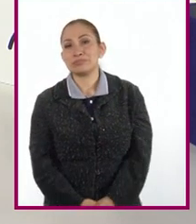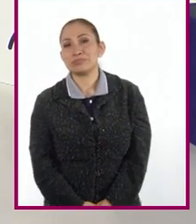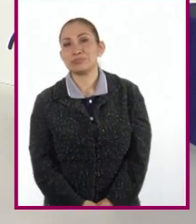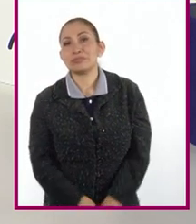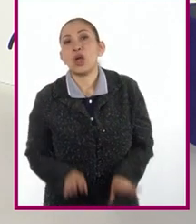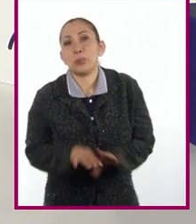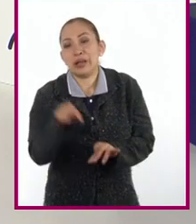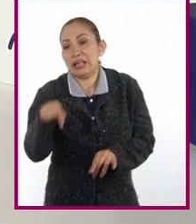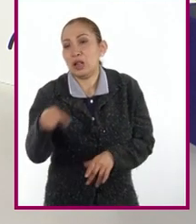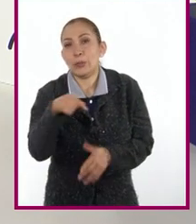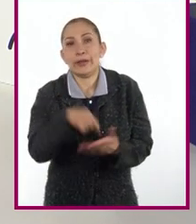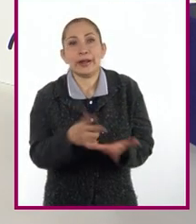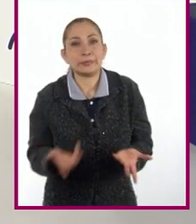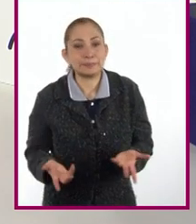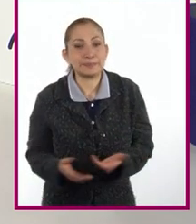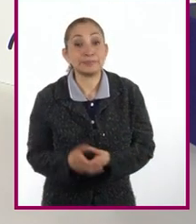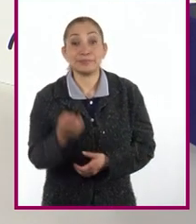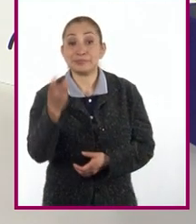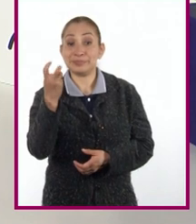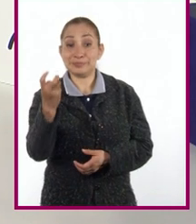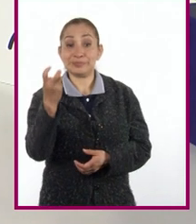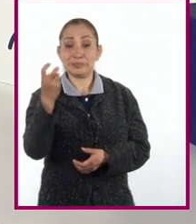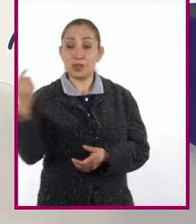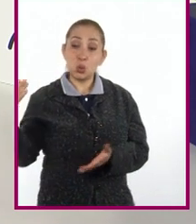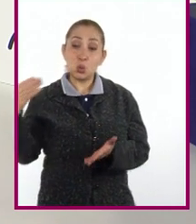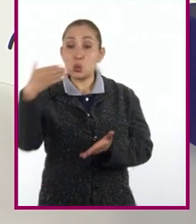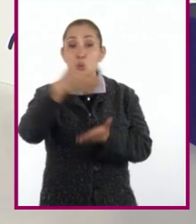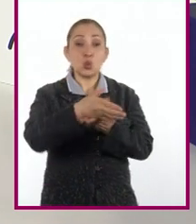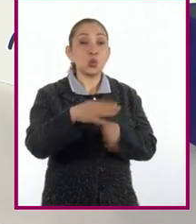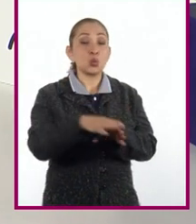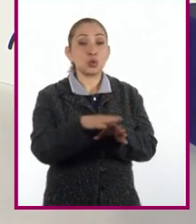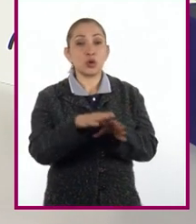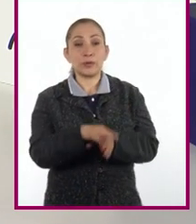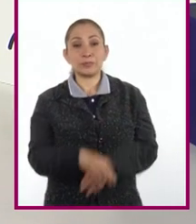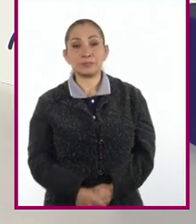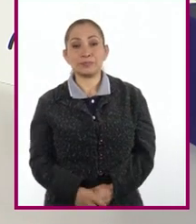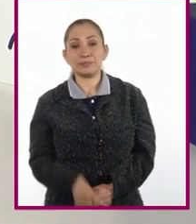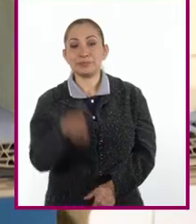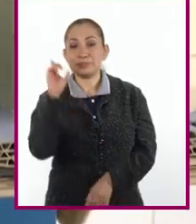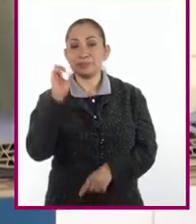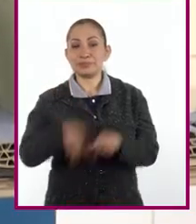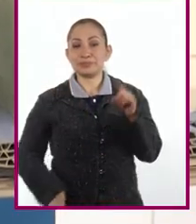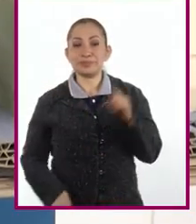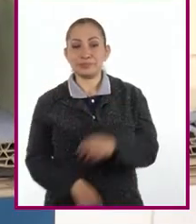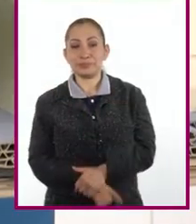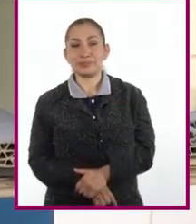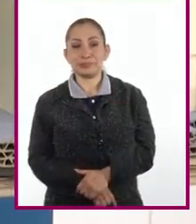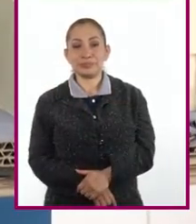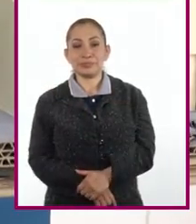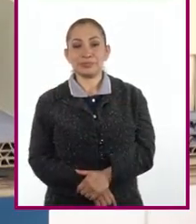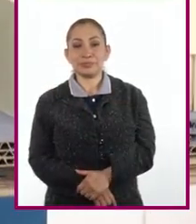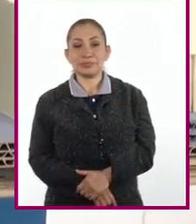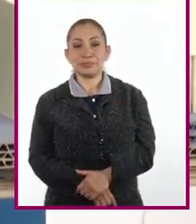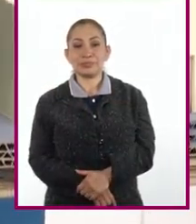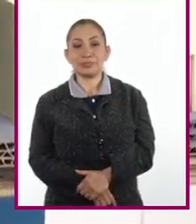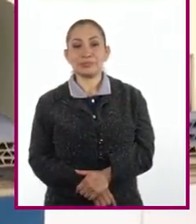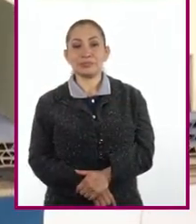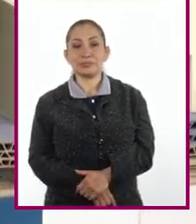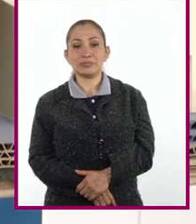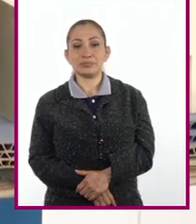llegaríamos a este lugar? Sí. Y para ello, vamos a retirar... ...gracias. De nada.